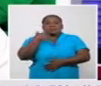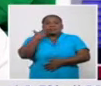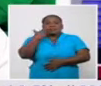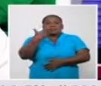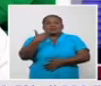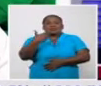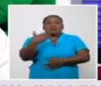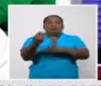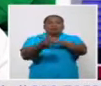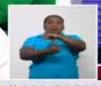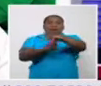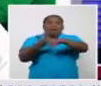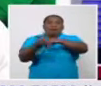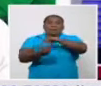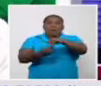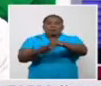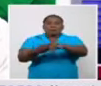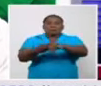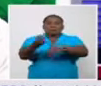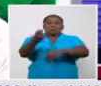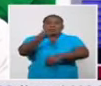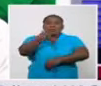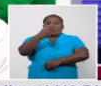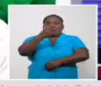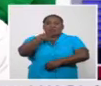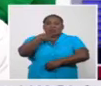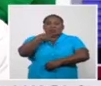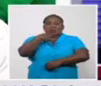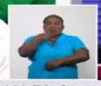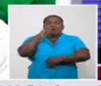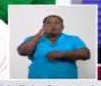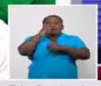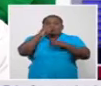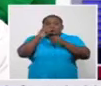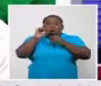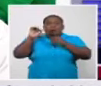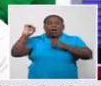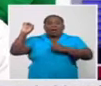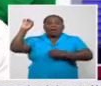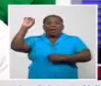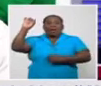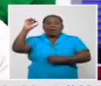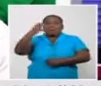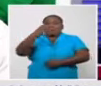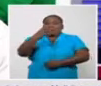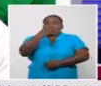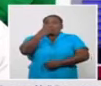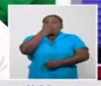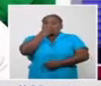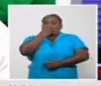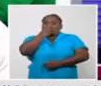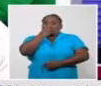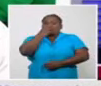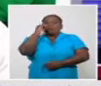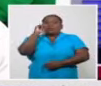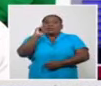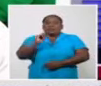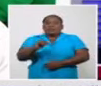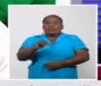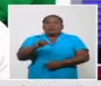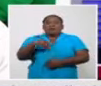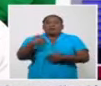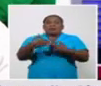tratamiento, hubo que intubarla y ventilarla, y cayó en un estado de shock con hipotensión